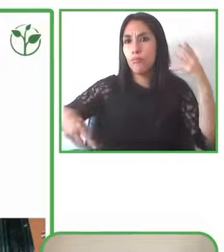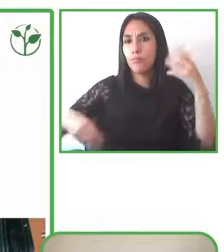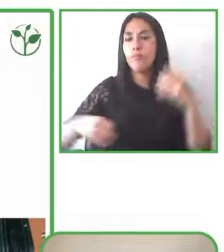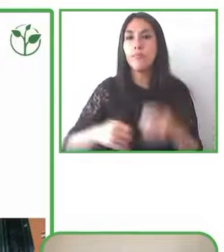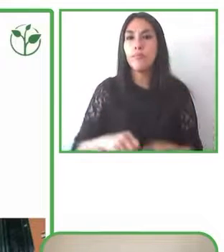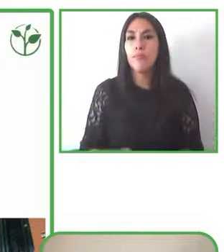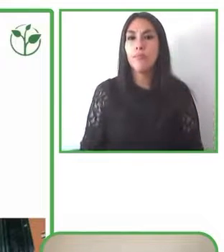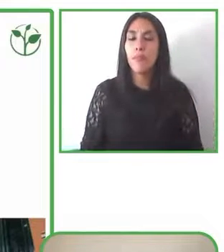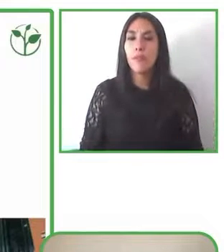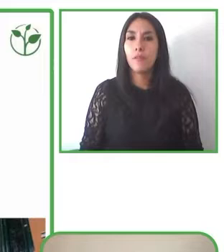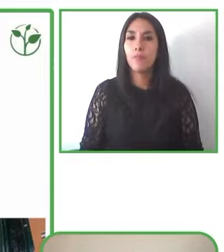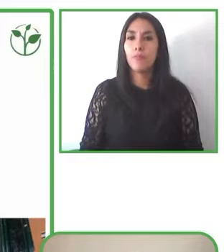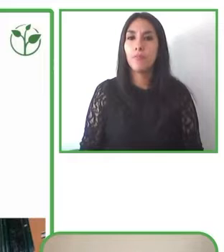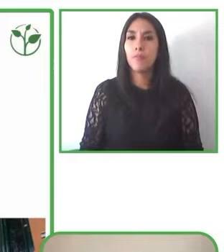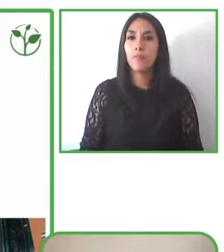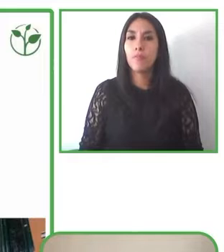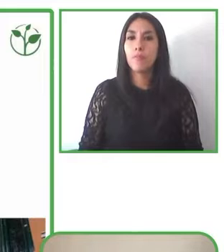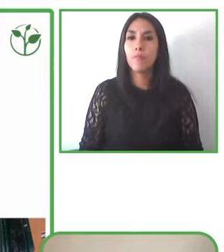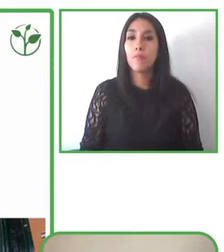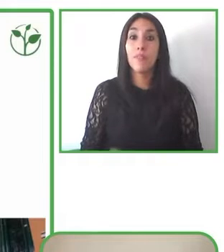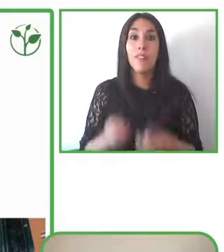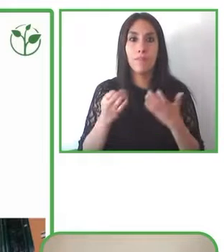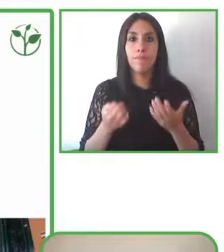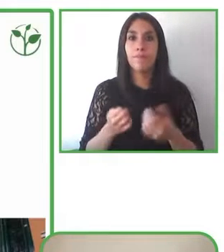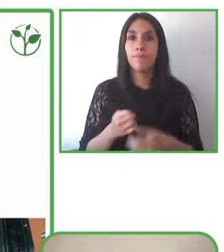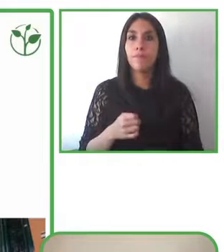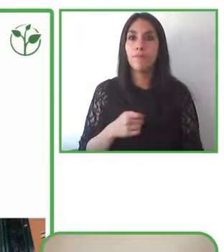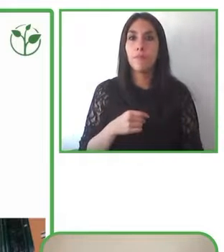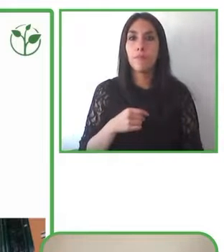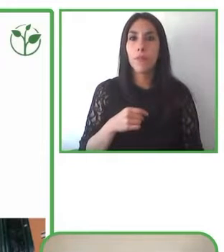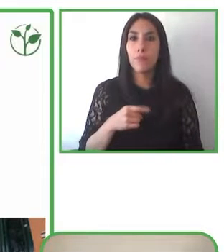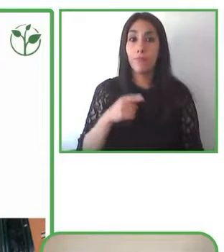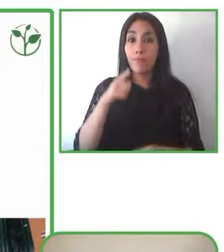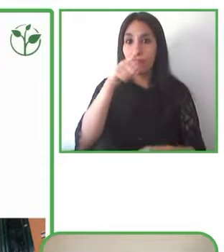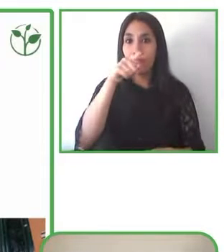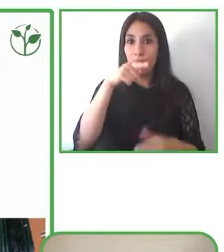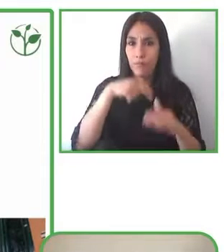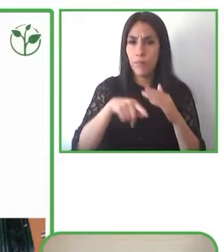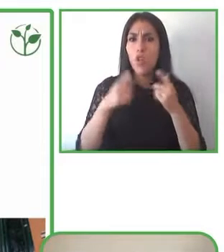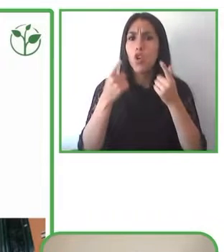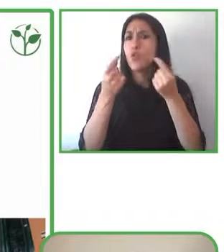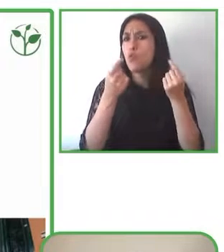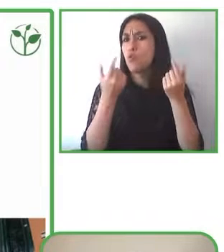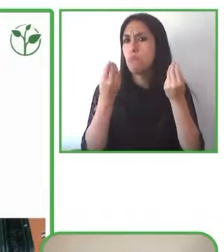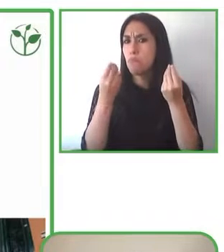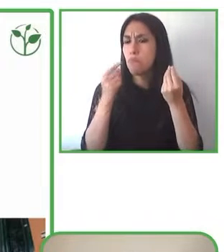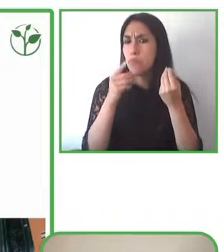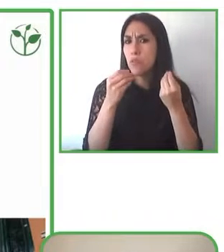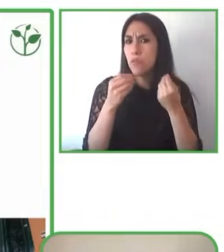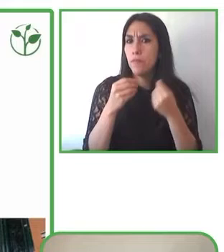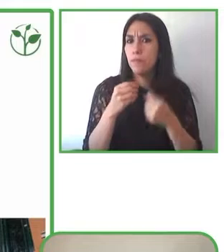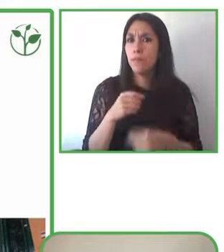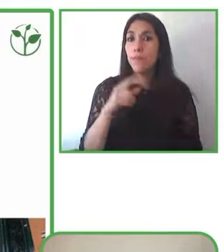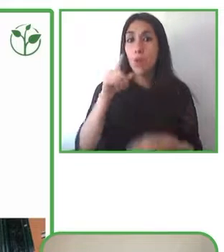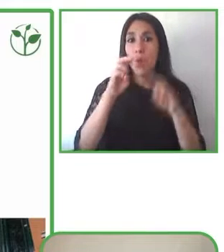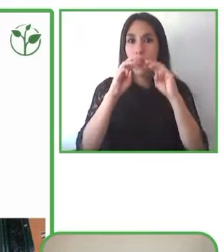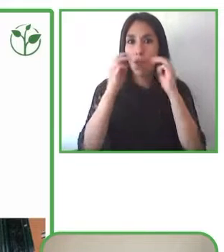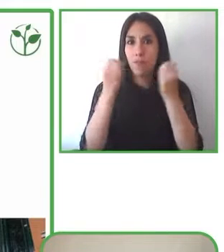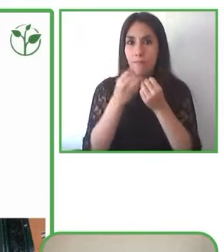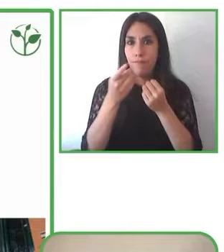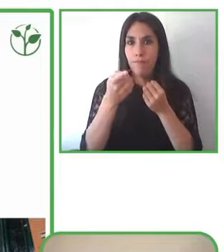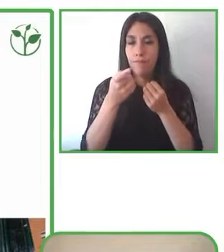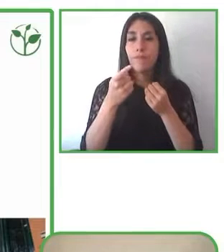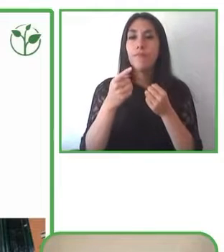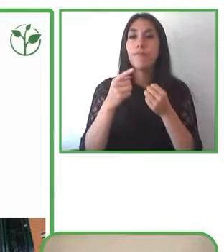en el instituto de accesibilidad lo que hacemos son cursos online especializados en accesibilidad siempre desde la